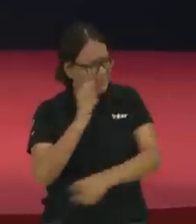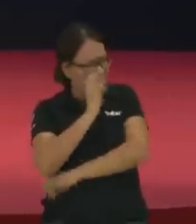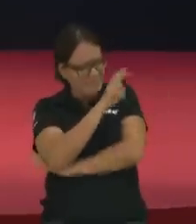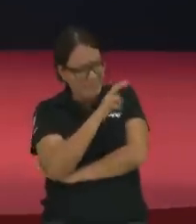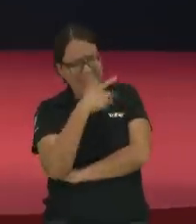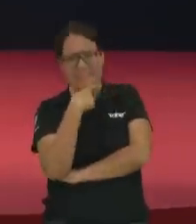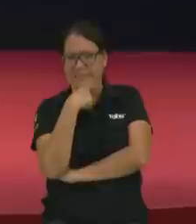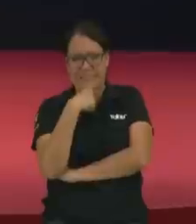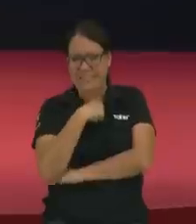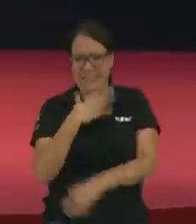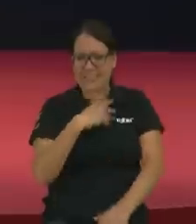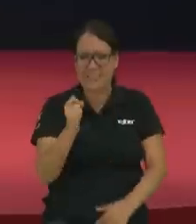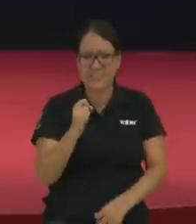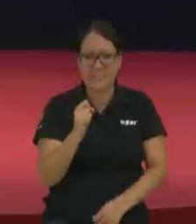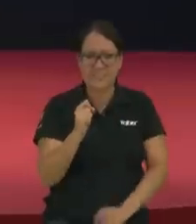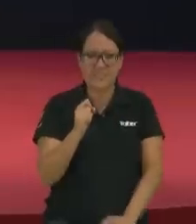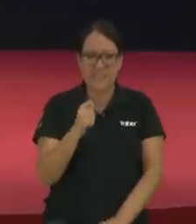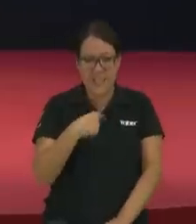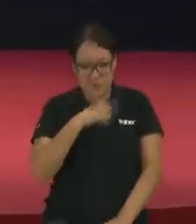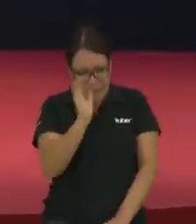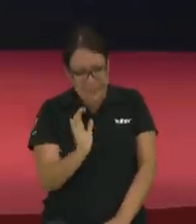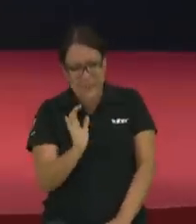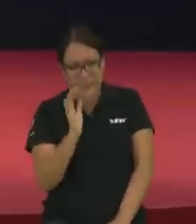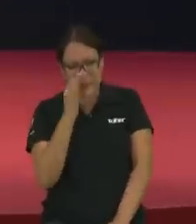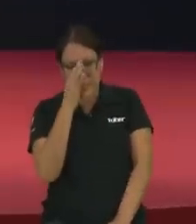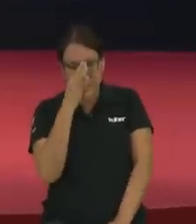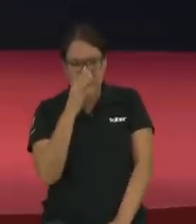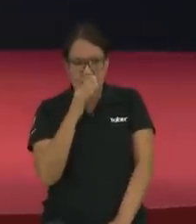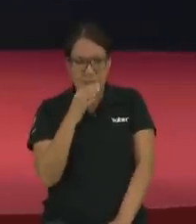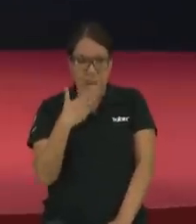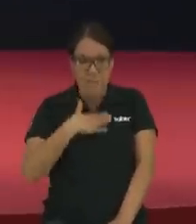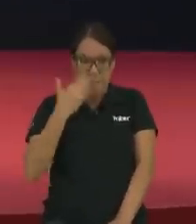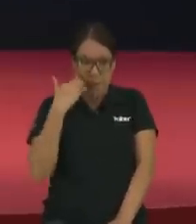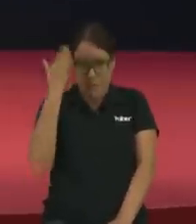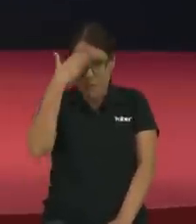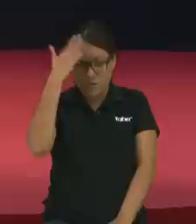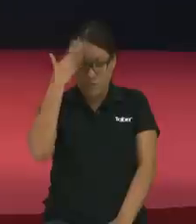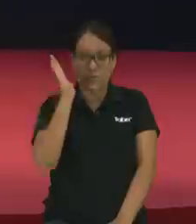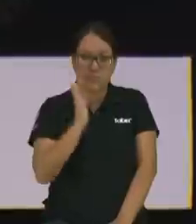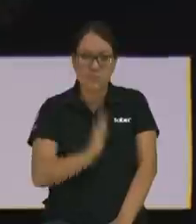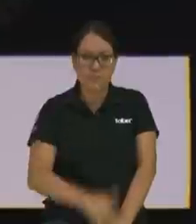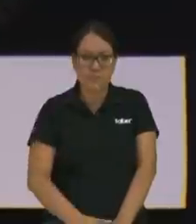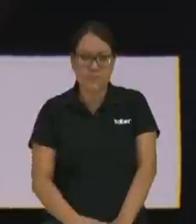interpretaciones y ¿sabe qué pasaba? como niño mi mamá no me deja mentir la literatura mi papá esa era